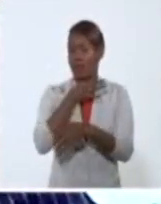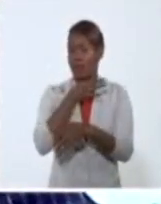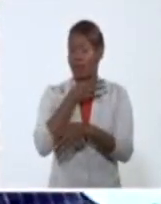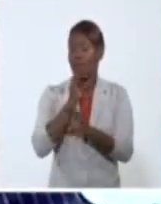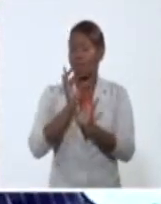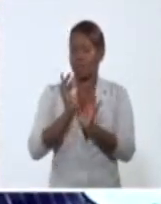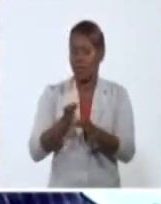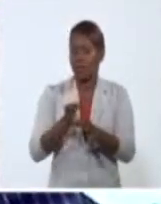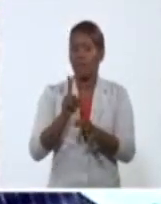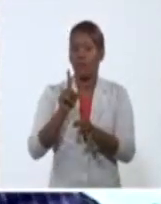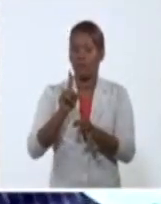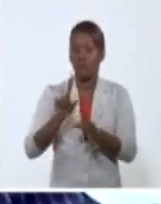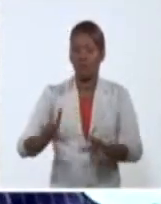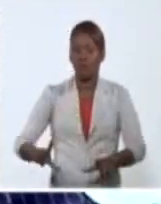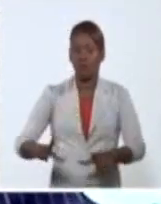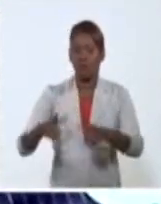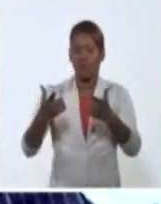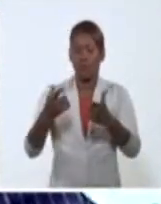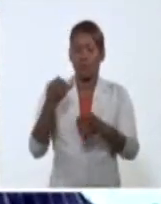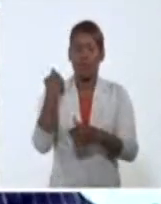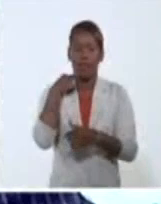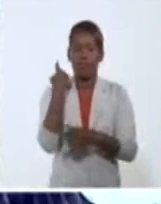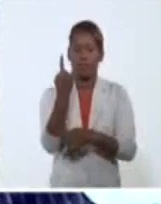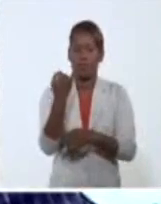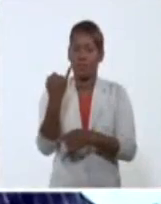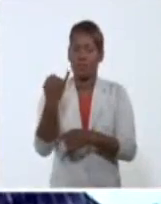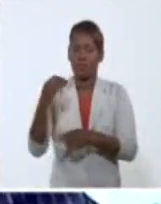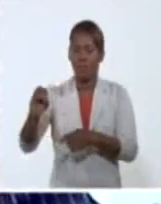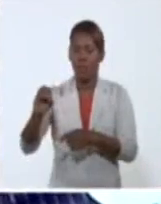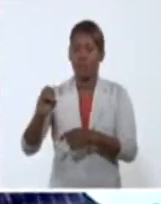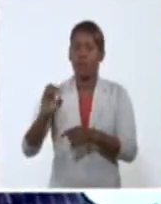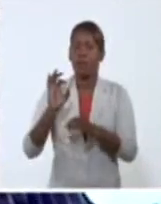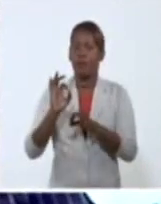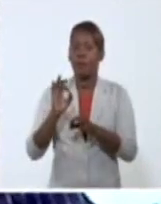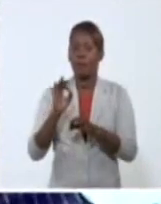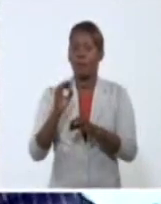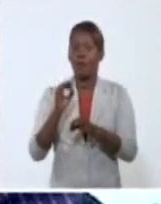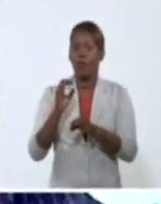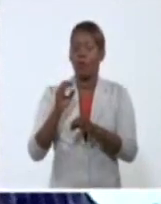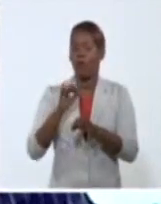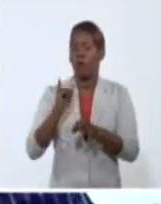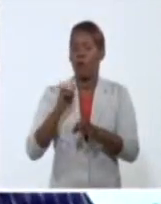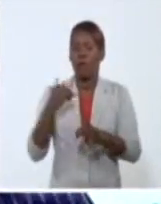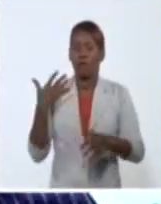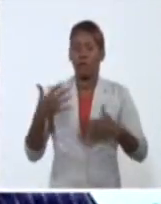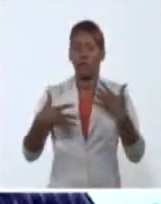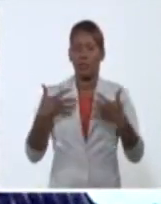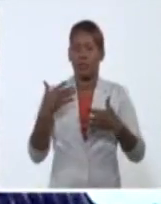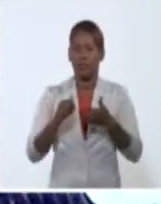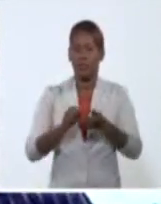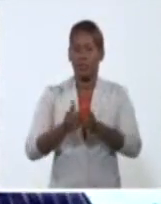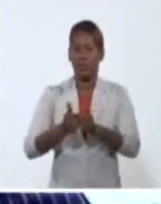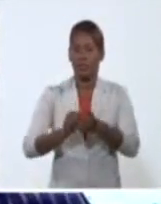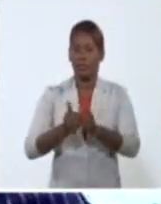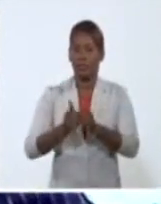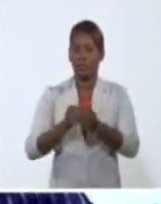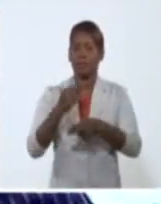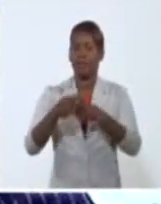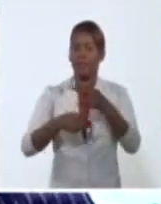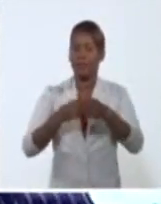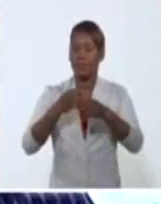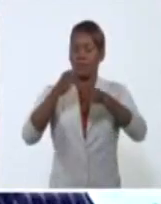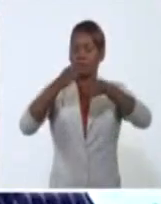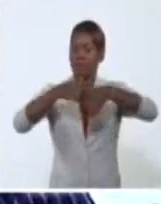día que se cumplen 60 años del inicio del pasatiempo nacional de todos los cubanos, se va a efectuar la gala de